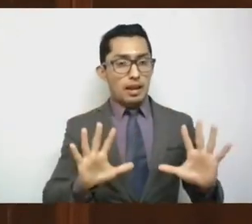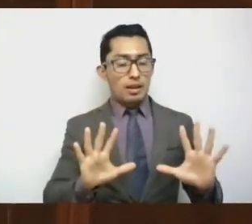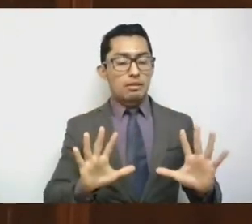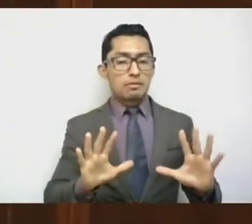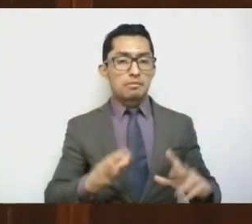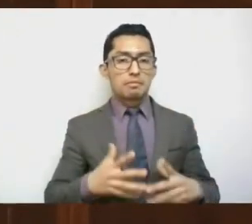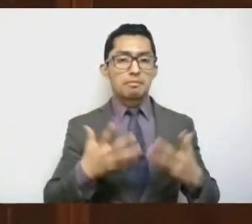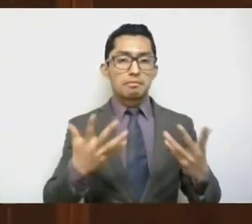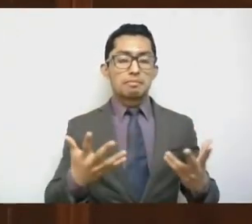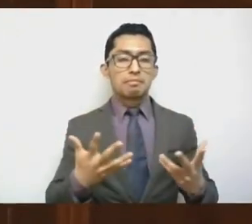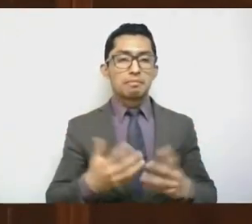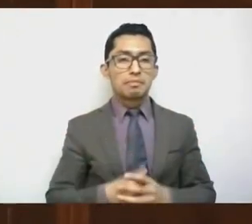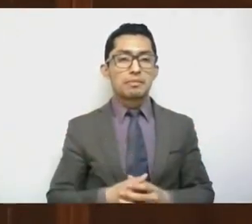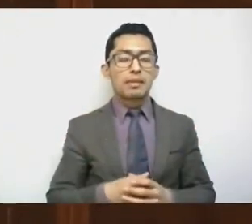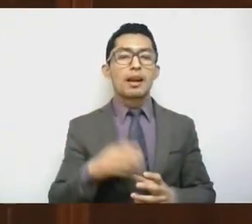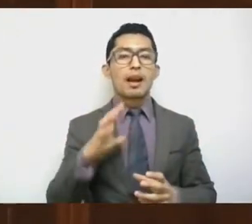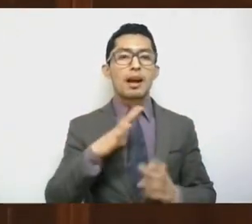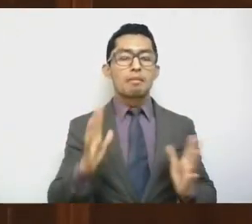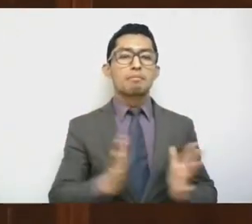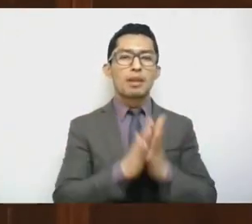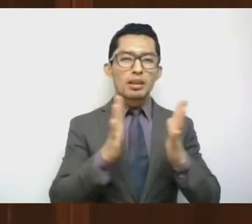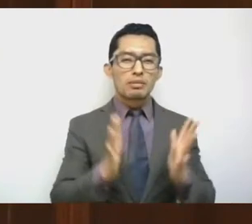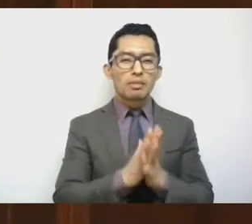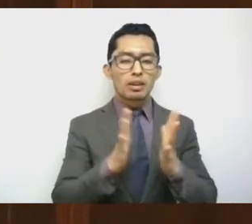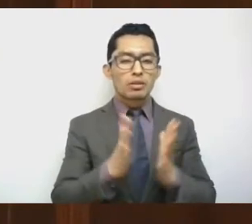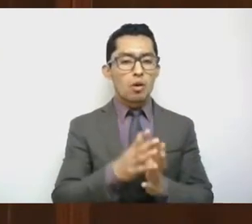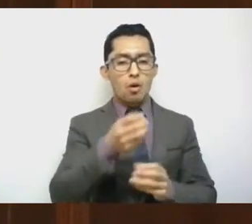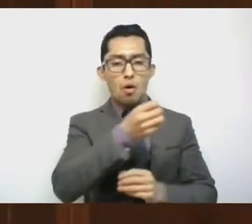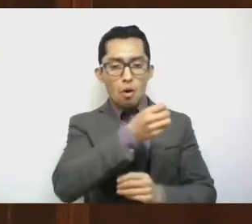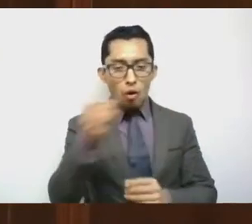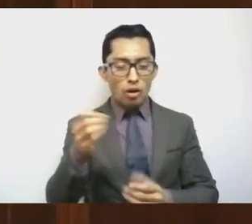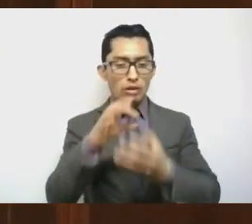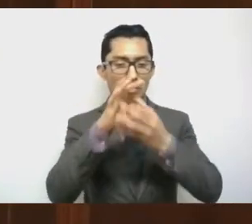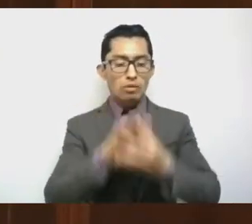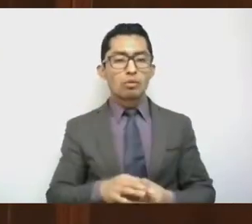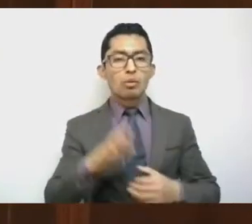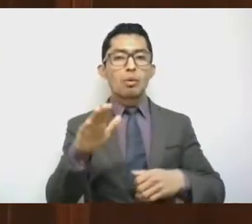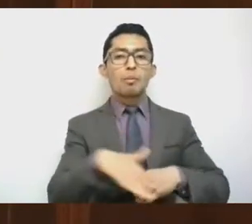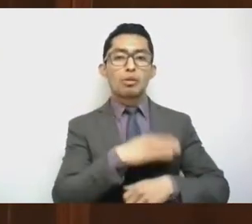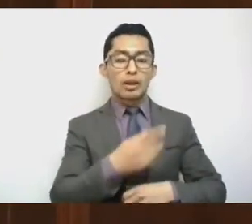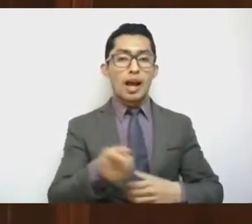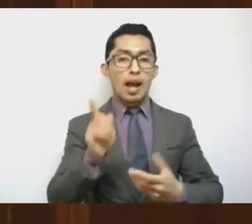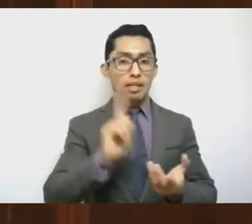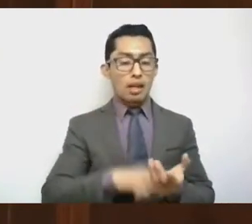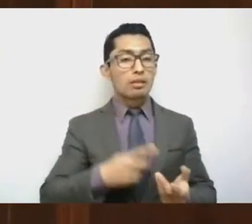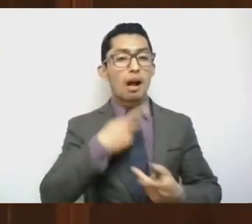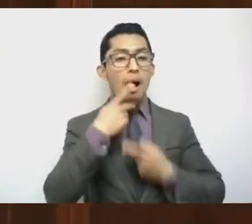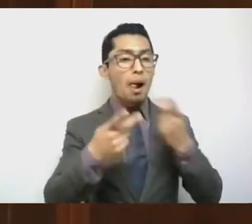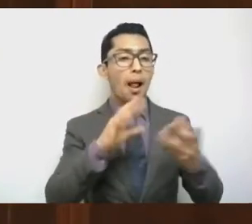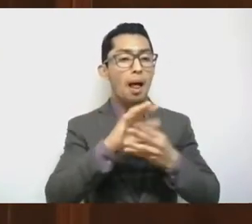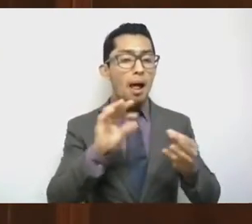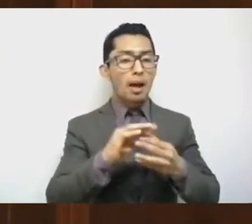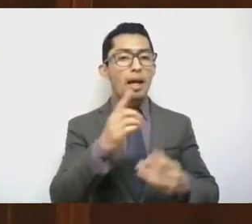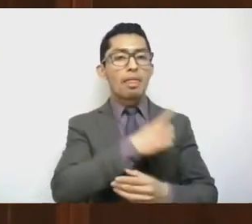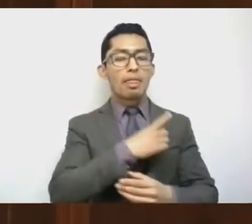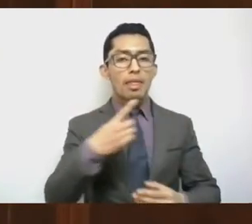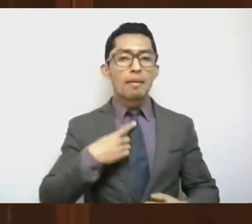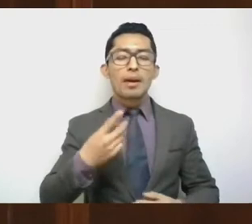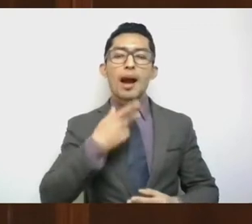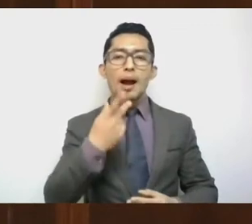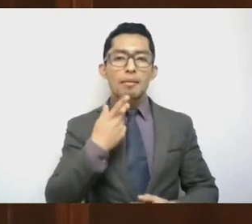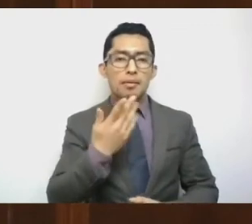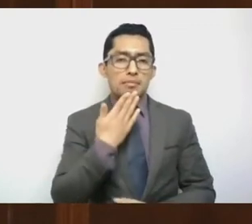tener una participación articulada, porque hasta en el discurso hay que articular, sino